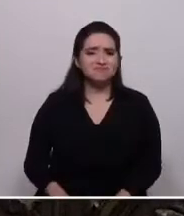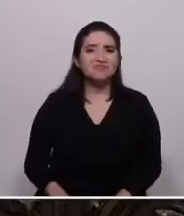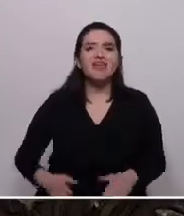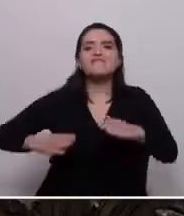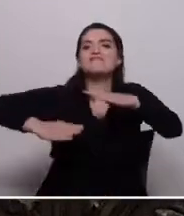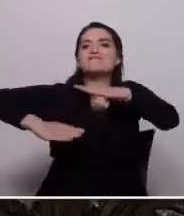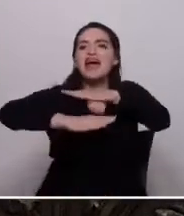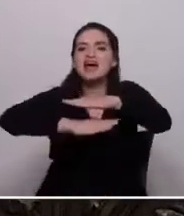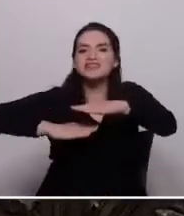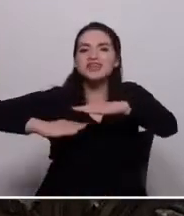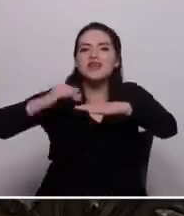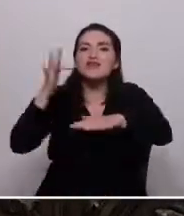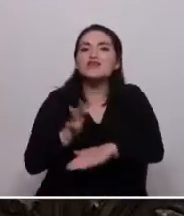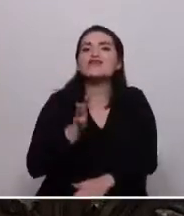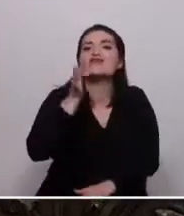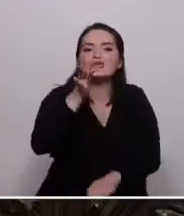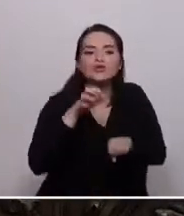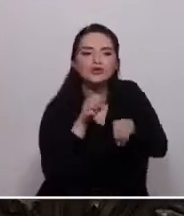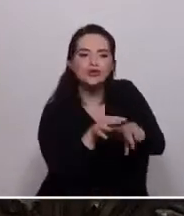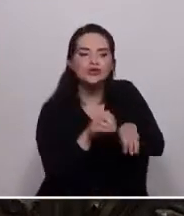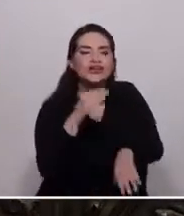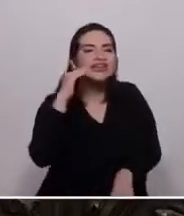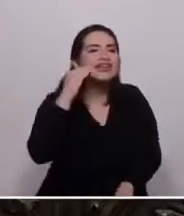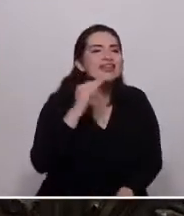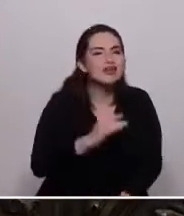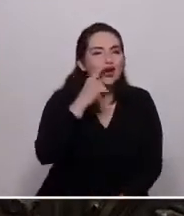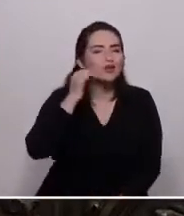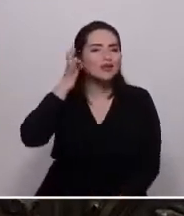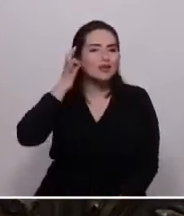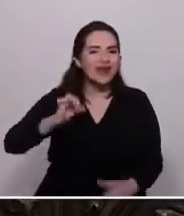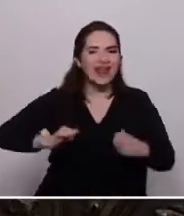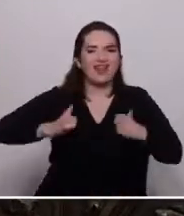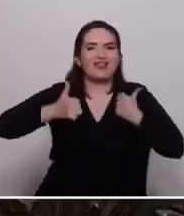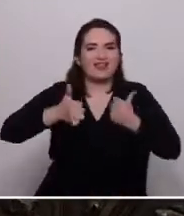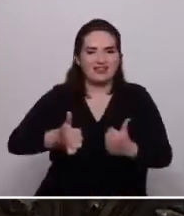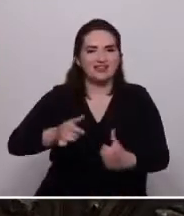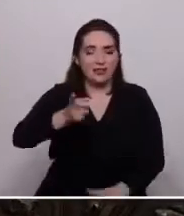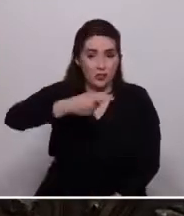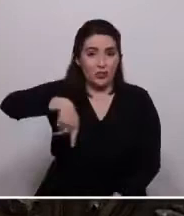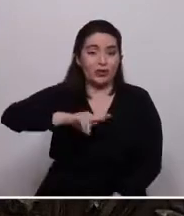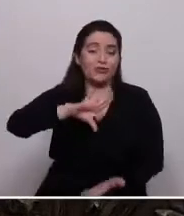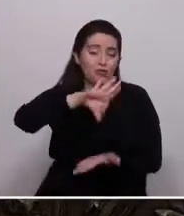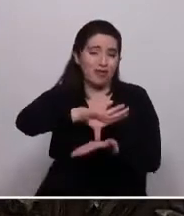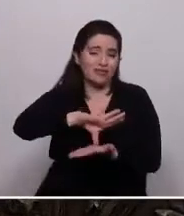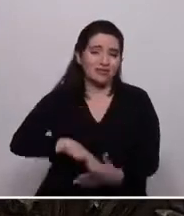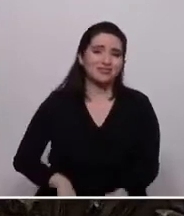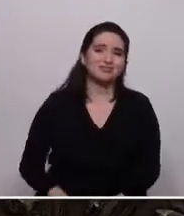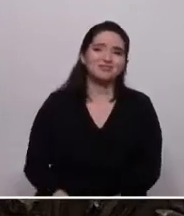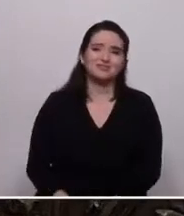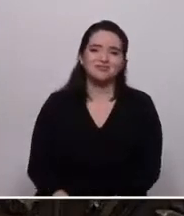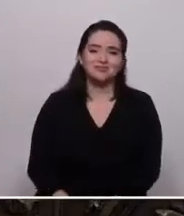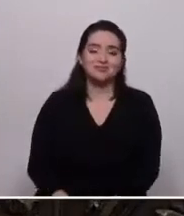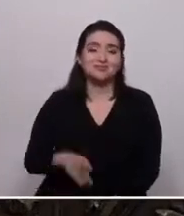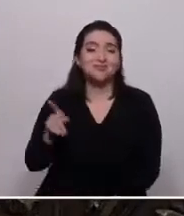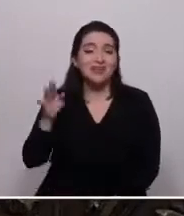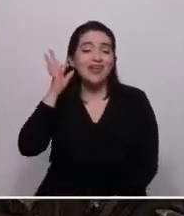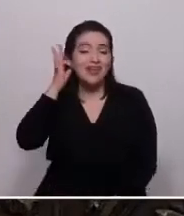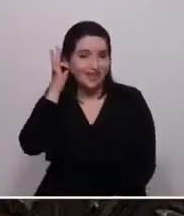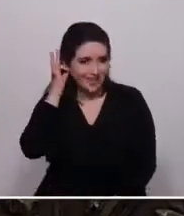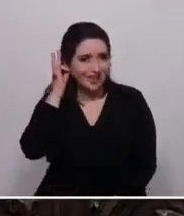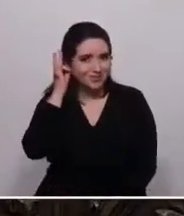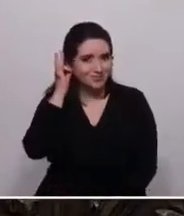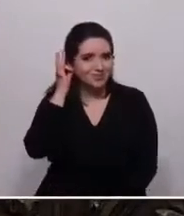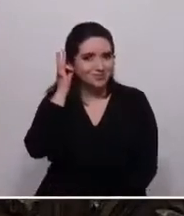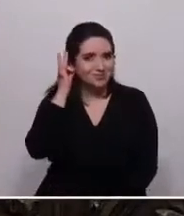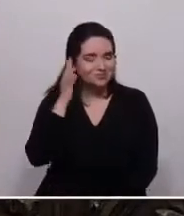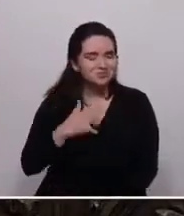para un futuro de niños, niñas y adolescentes de nuestro país. Ella fue la que me